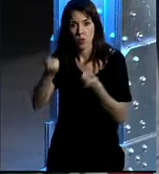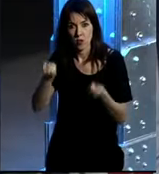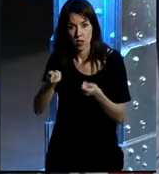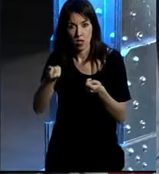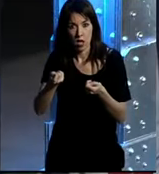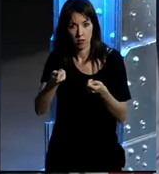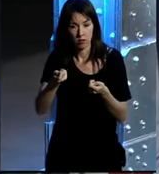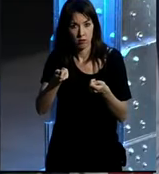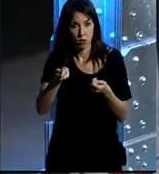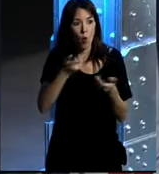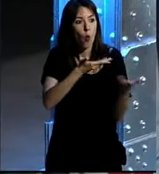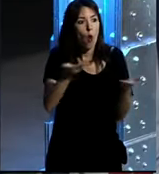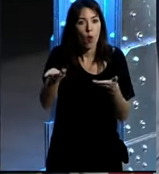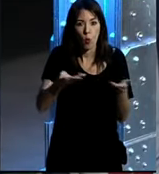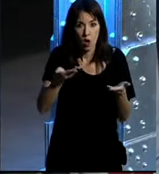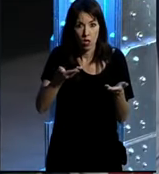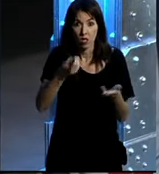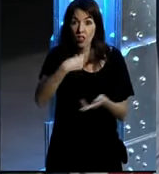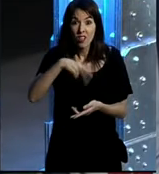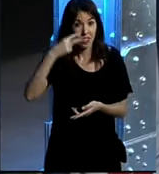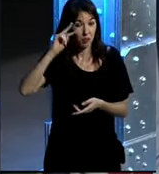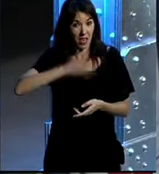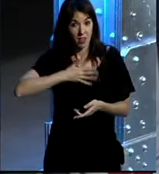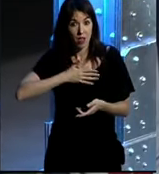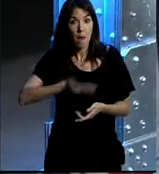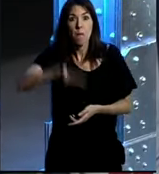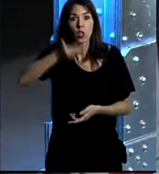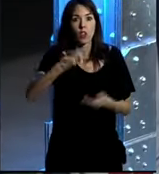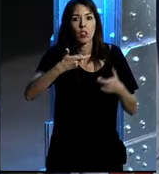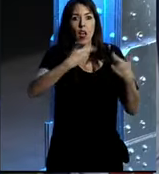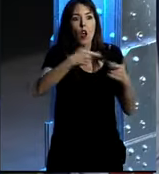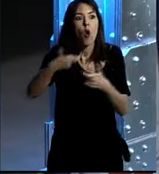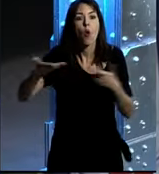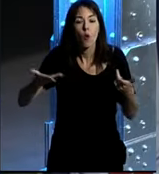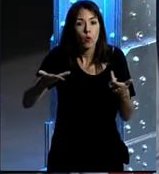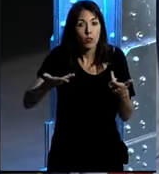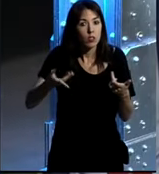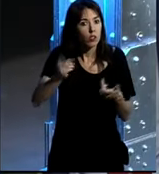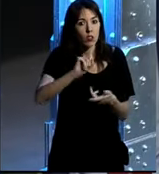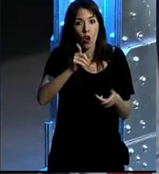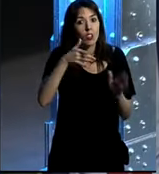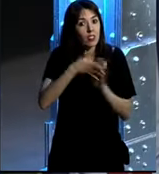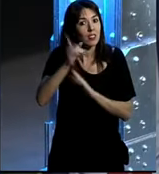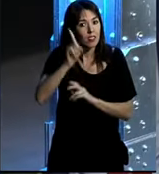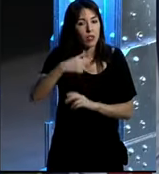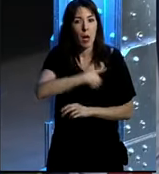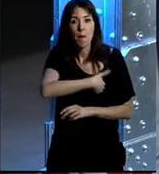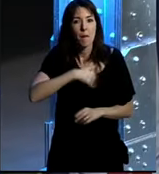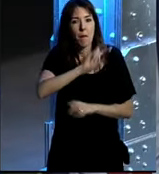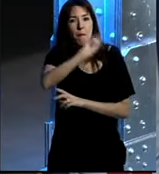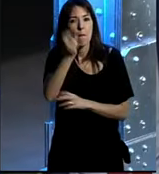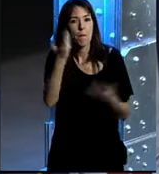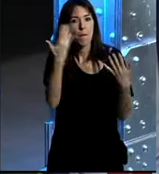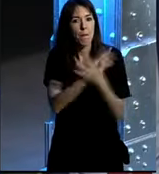en nuestra experiencia no es tan importante el dónde ubicarlo sino como que se tenga claro que es una función que tiene una naturaleza